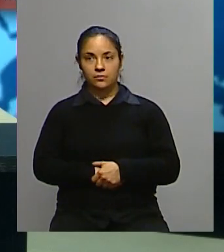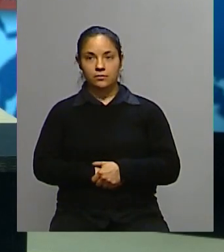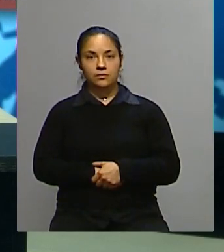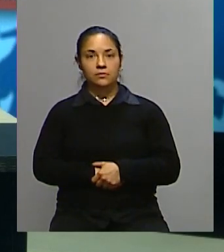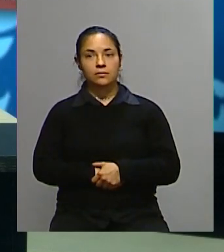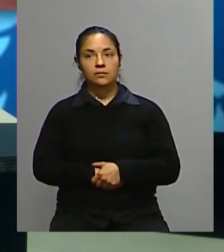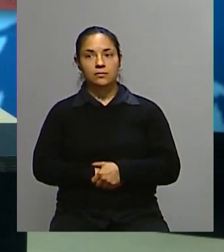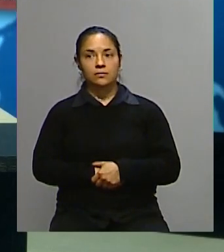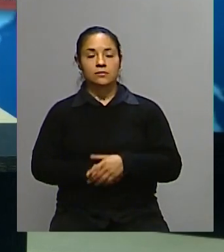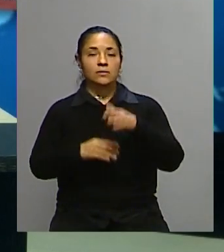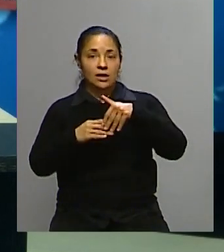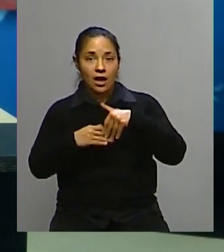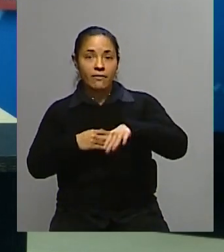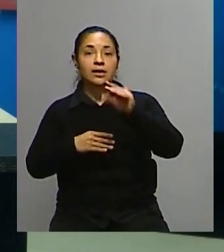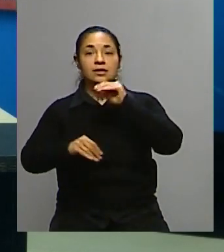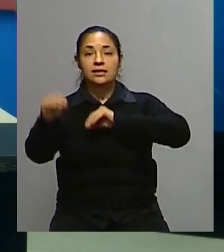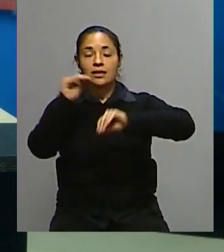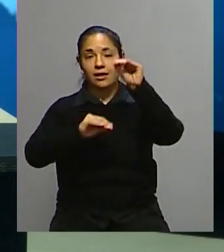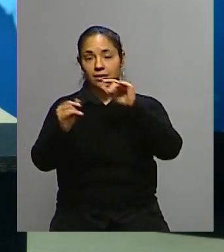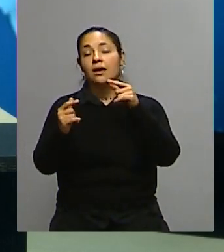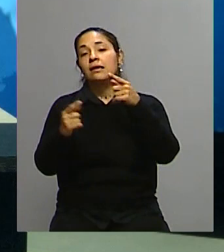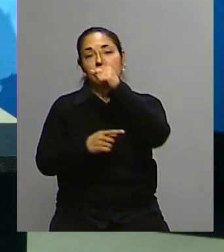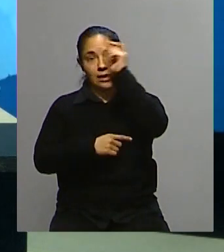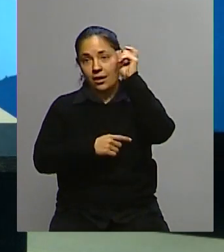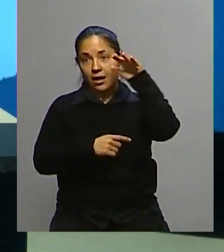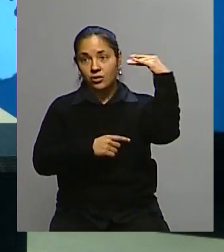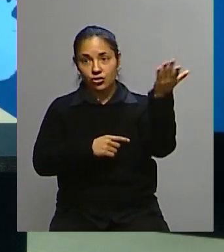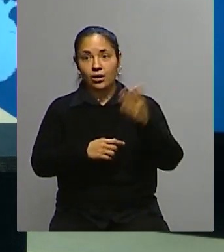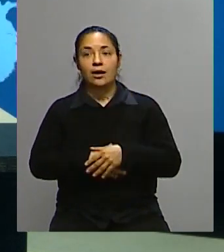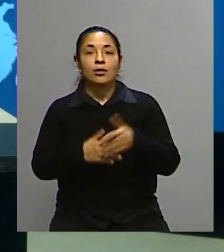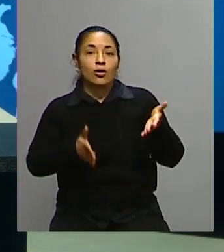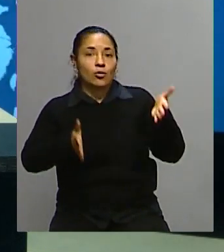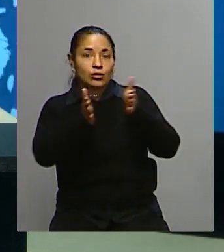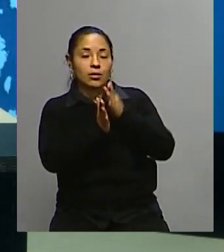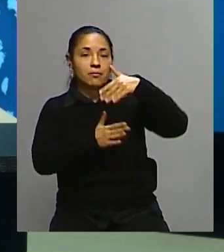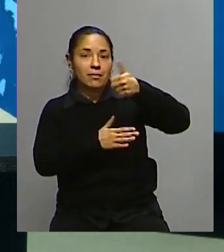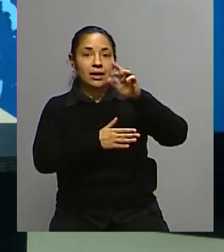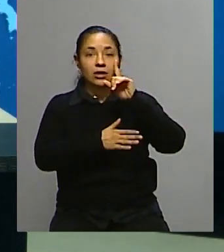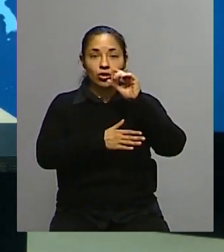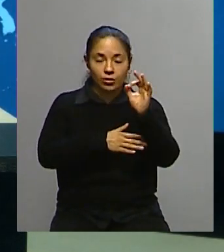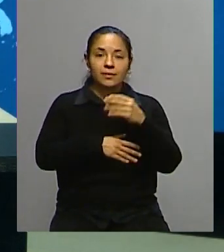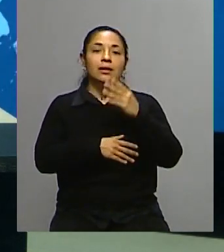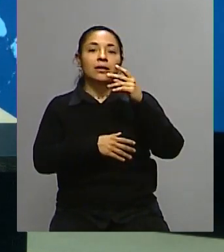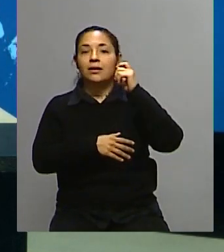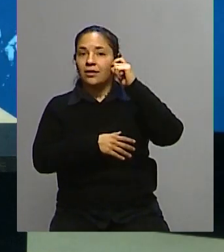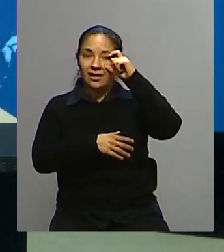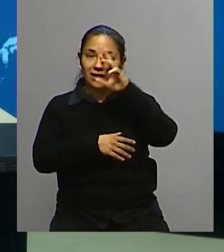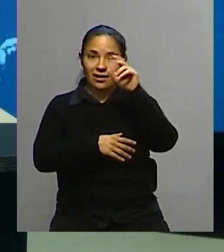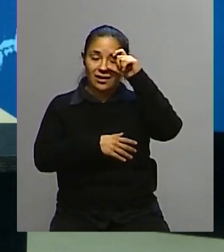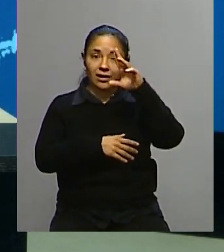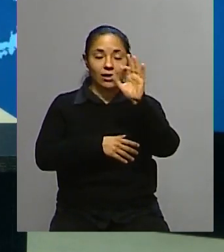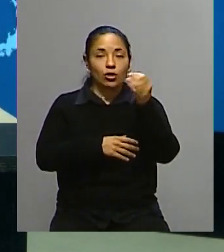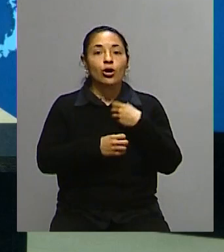Bueno, seguimos avanzando aquí en Chat Internacional y lo hacemos ya ahora con Mario Guerrero, politólogo, a quien le vamos a dar la bienvenida. Mario, ¿cómo estás?